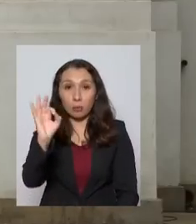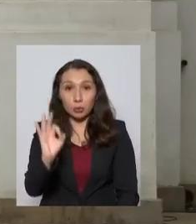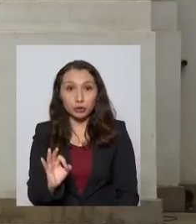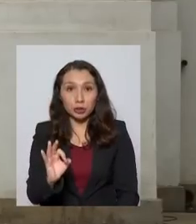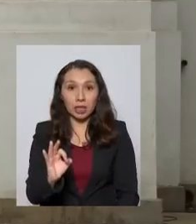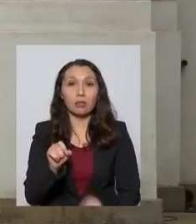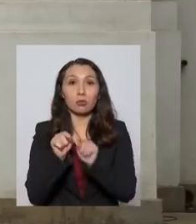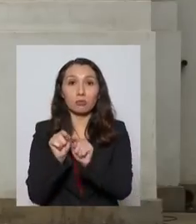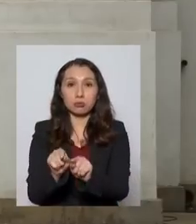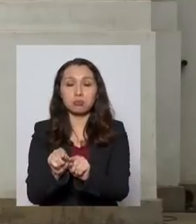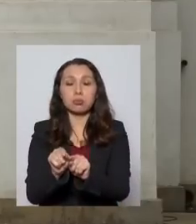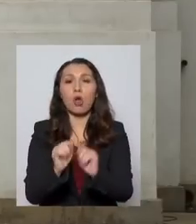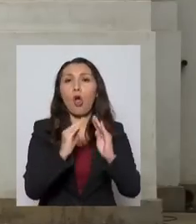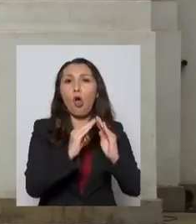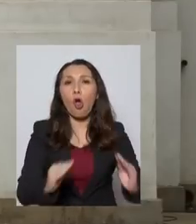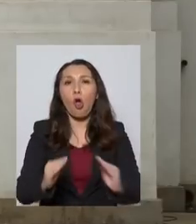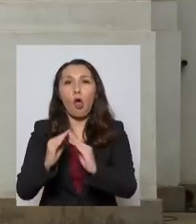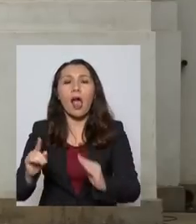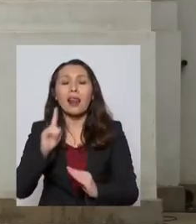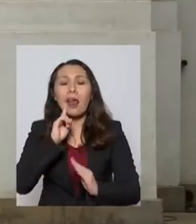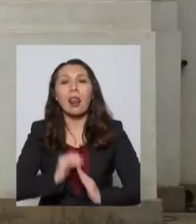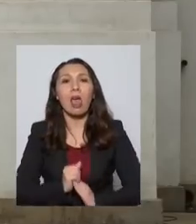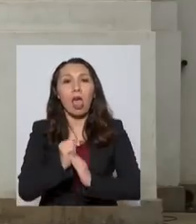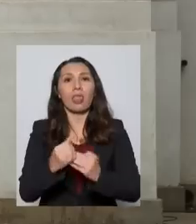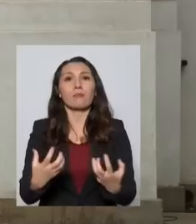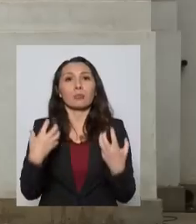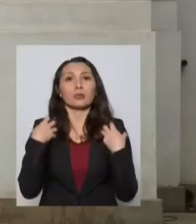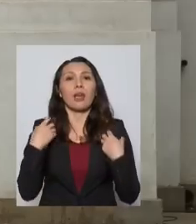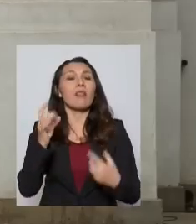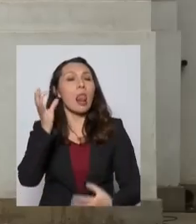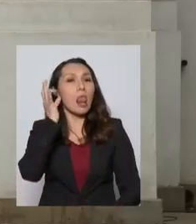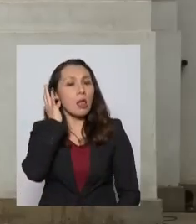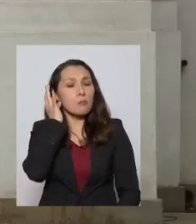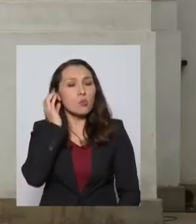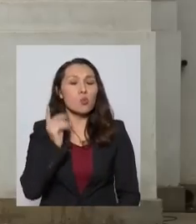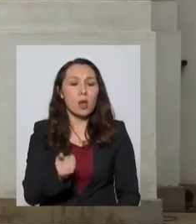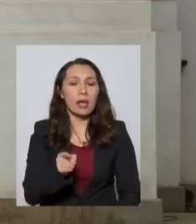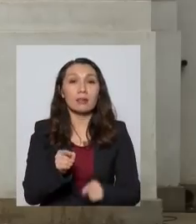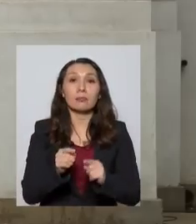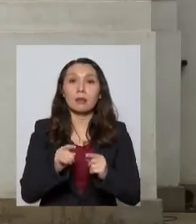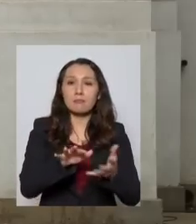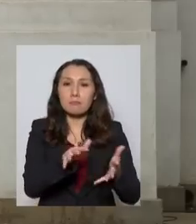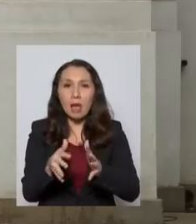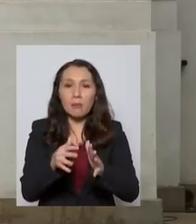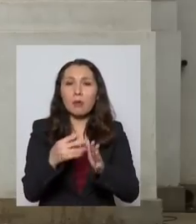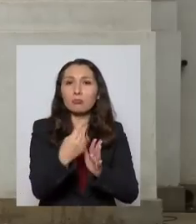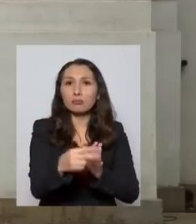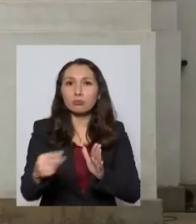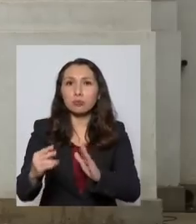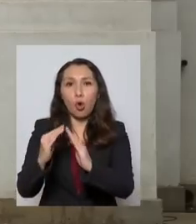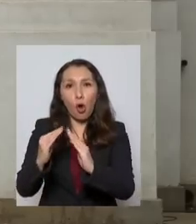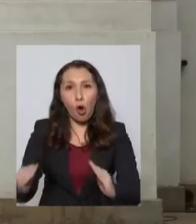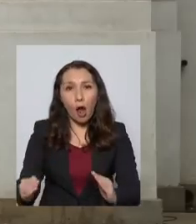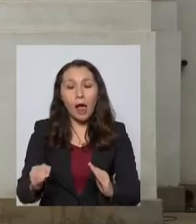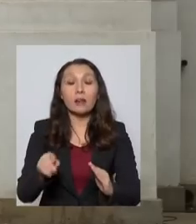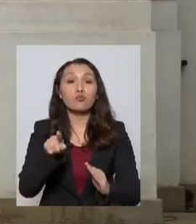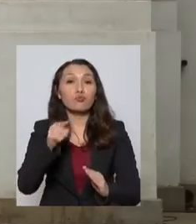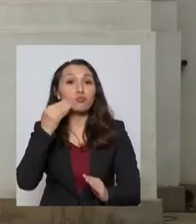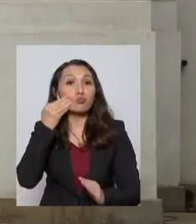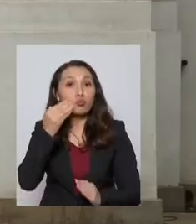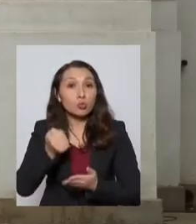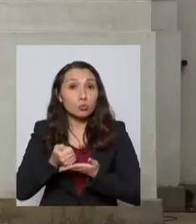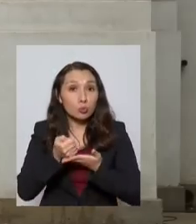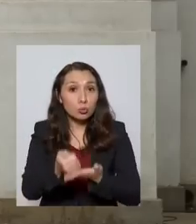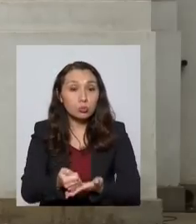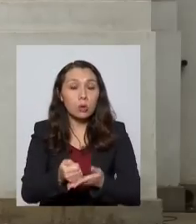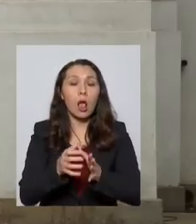son hogares liderados por mujeres. Y dado el tamaño promedio de estos hogares, este beneficio va